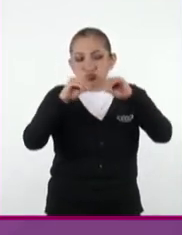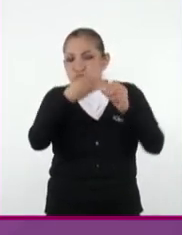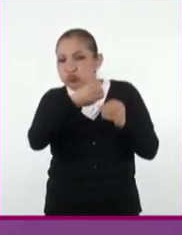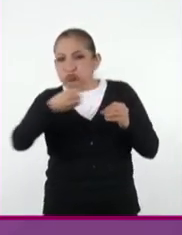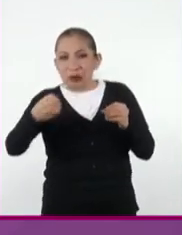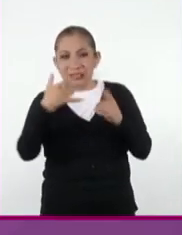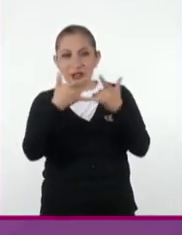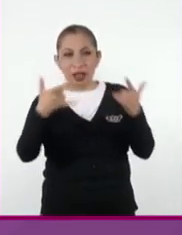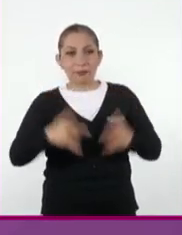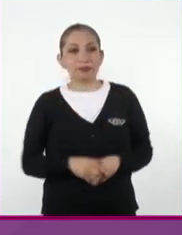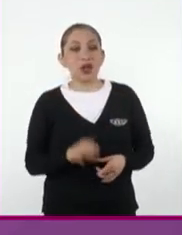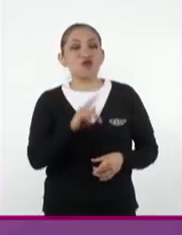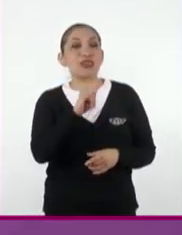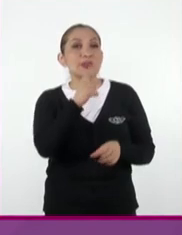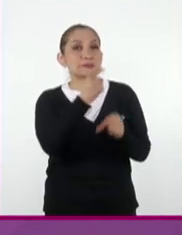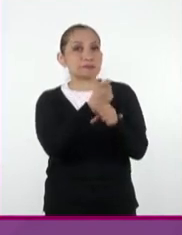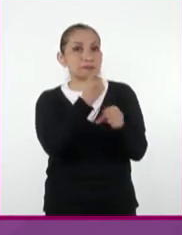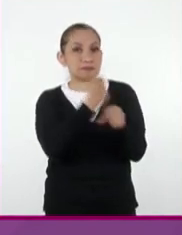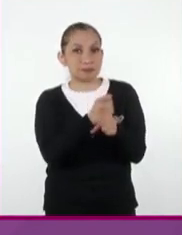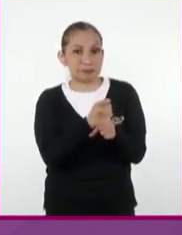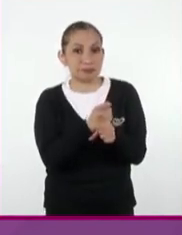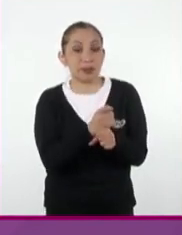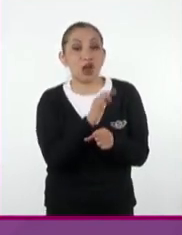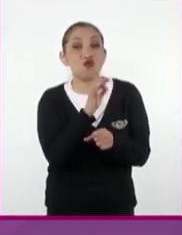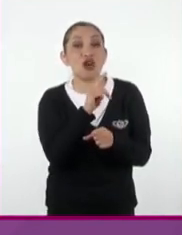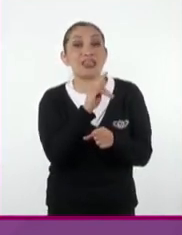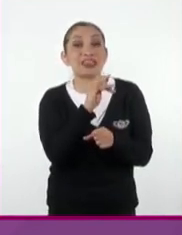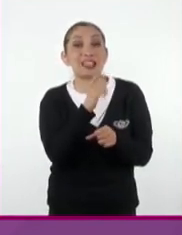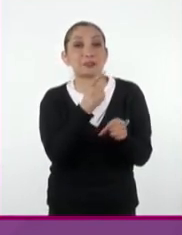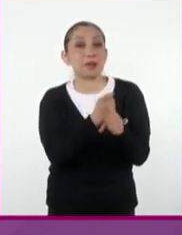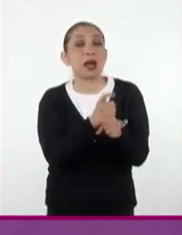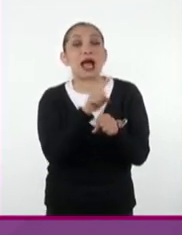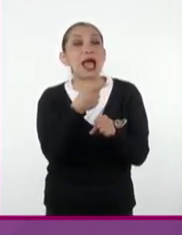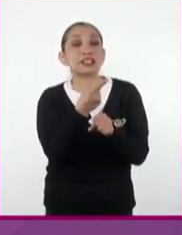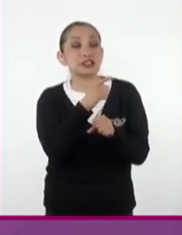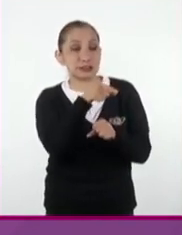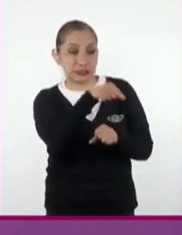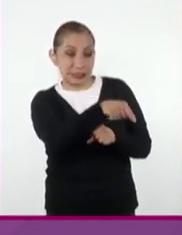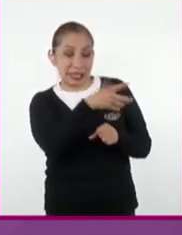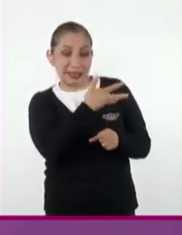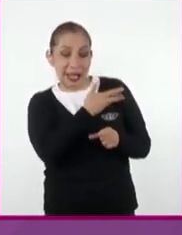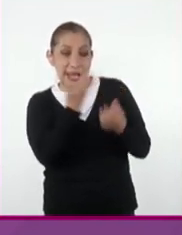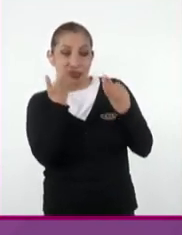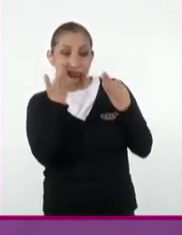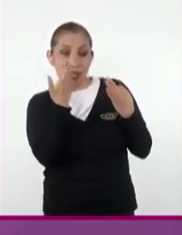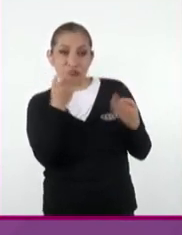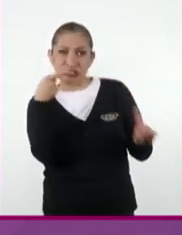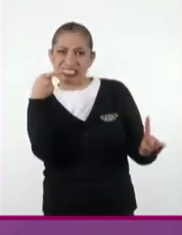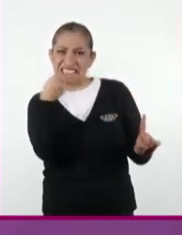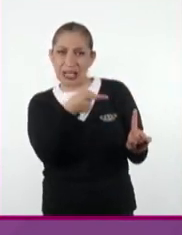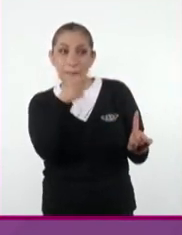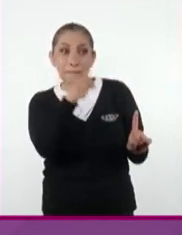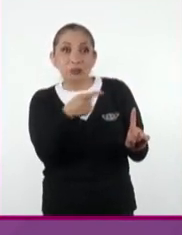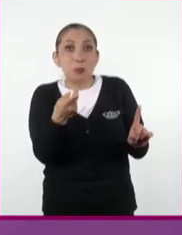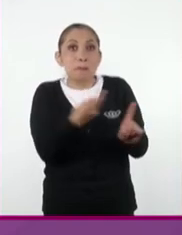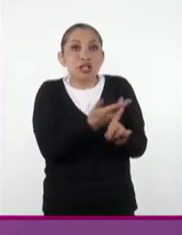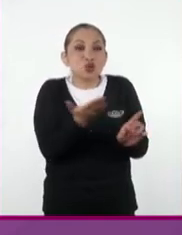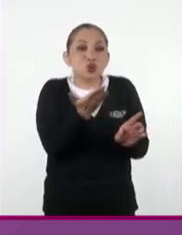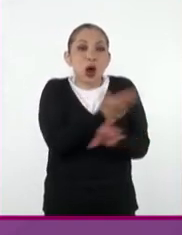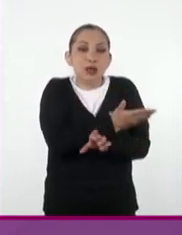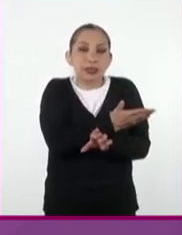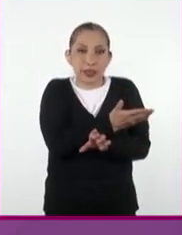historia. Fuentes primarias. Las fuentes primarias son aquellas que proveen un testimonio directo sobre el pasado.